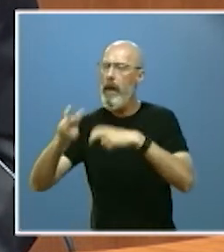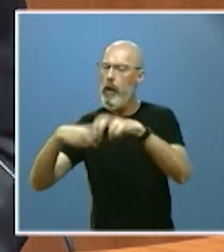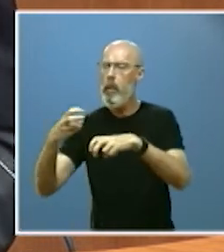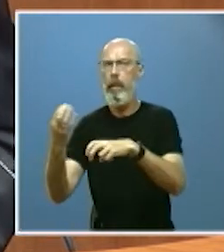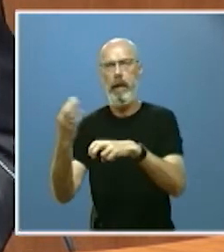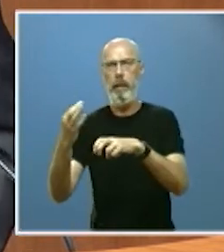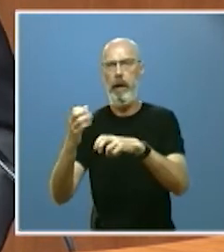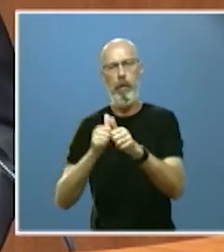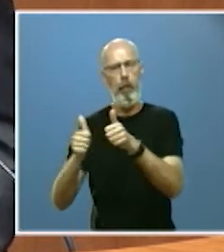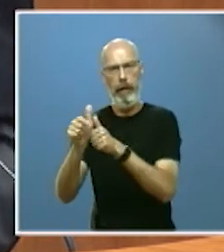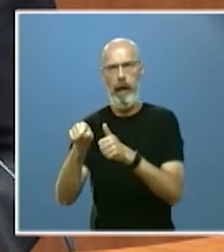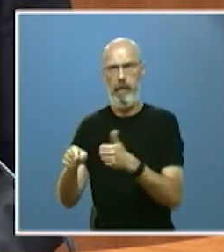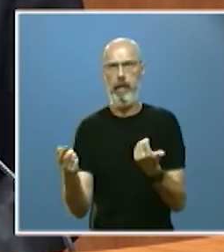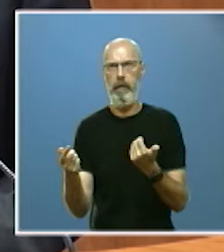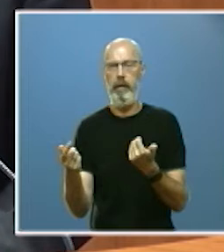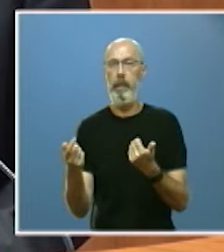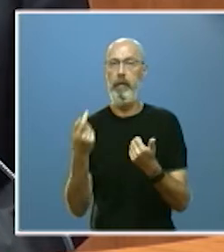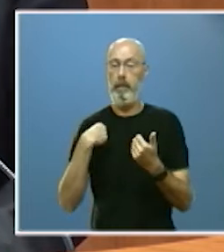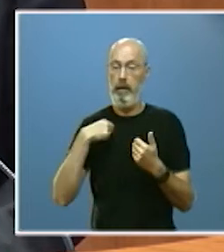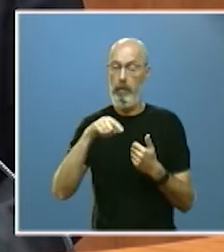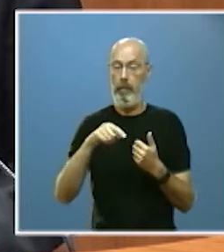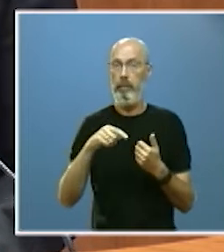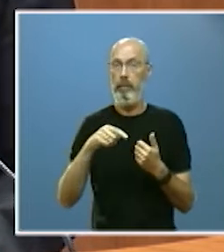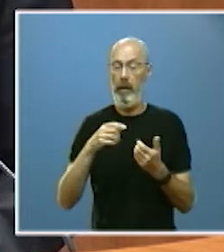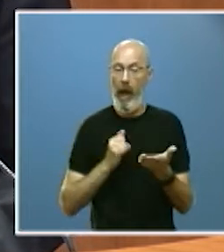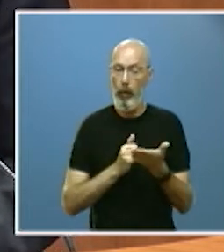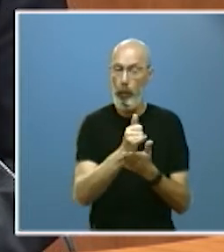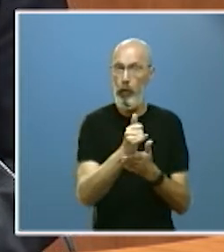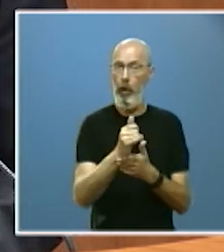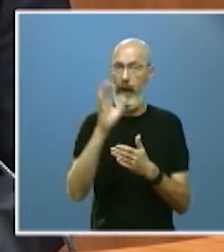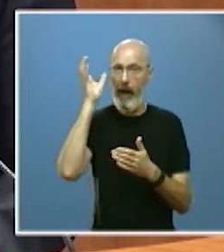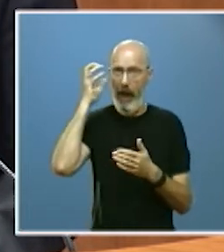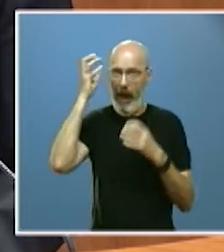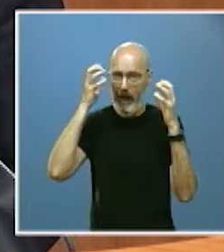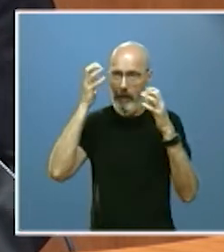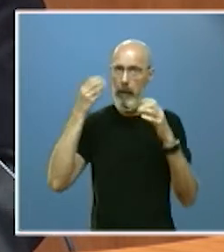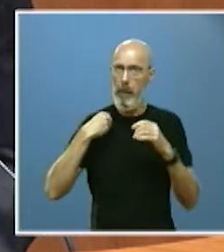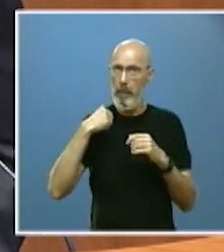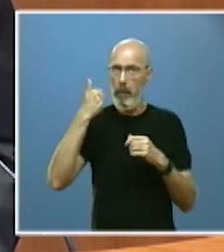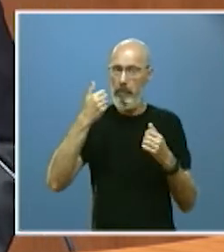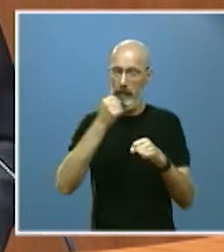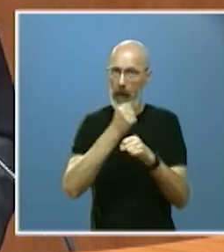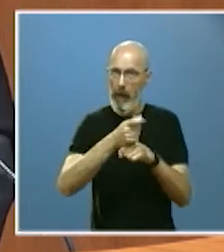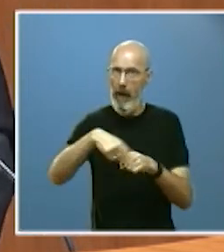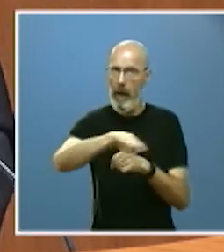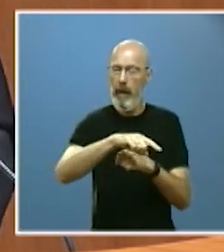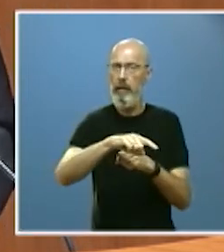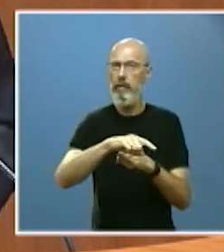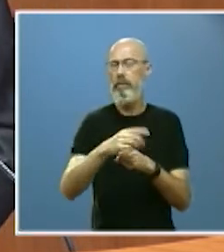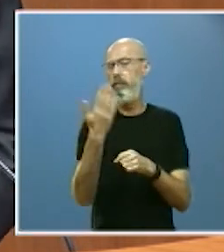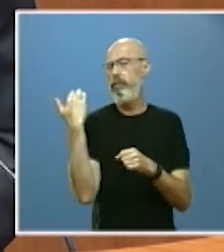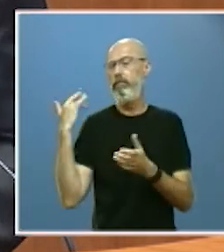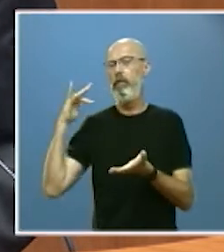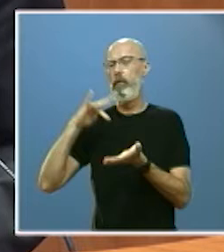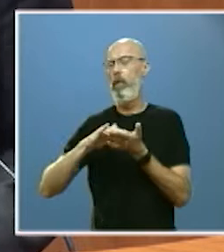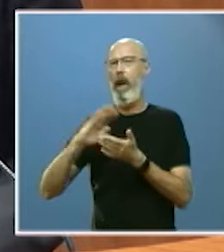Nuestro sector primario, nuestros agricultores y ganaderos, sufrió en 2017 un impacto muy fuerte por la sequía